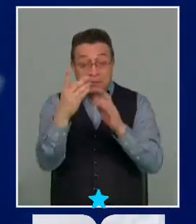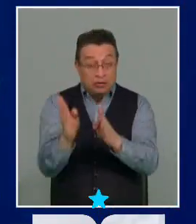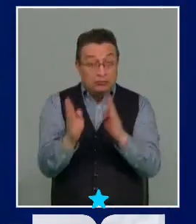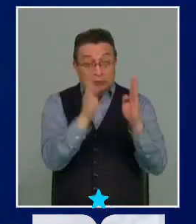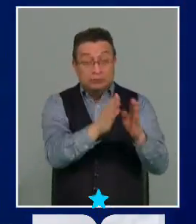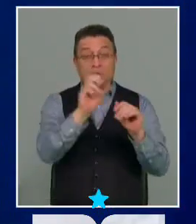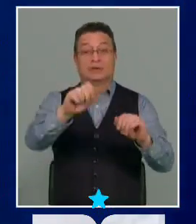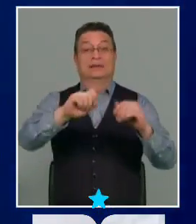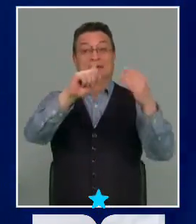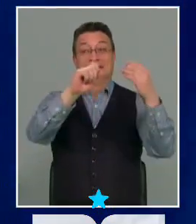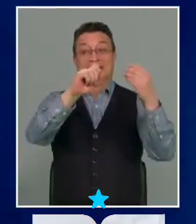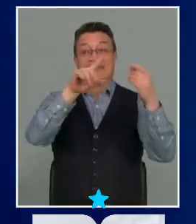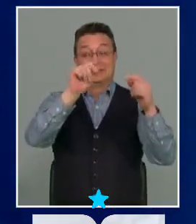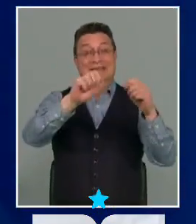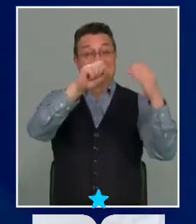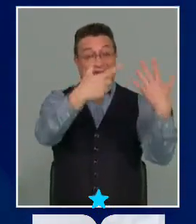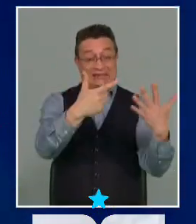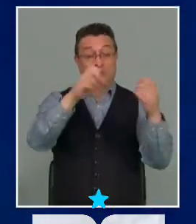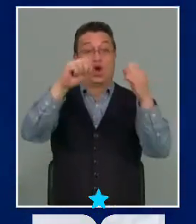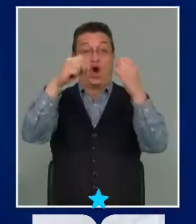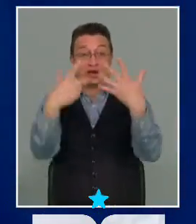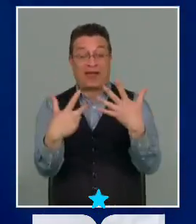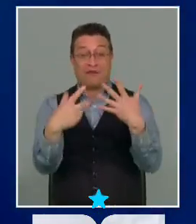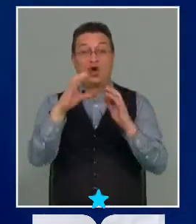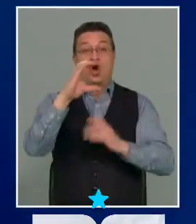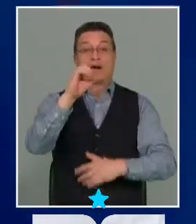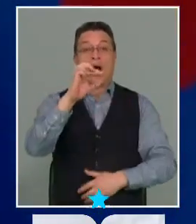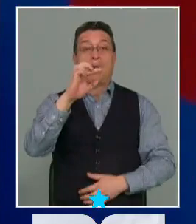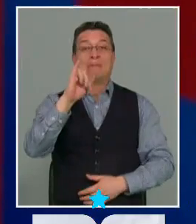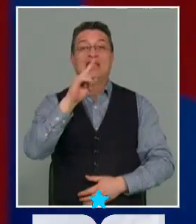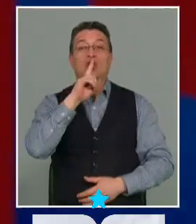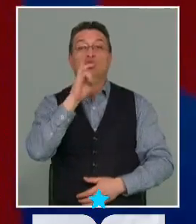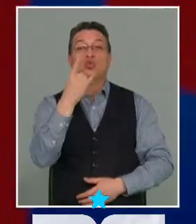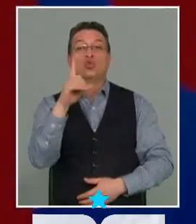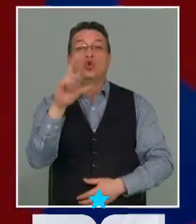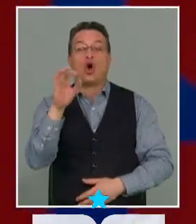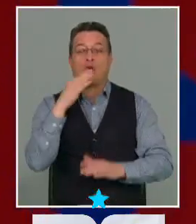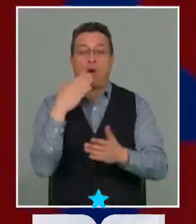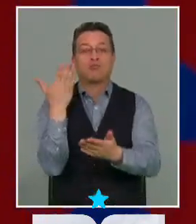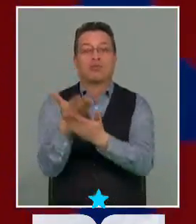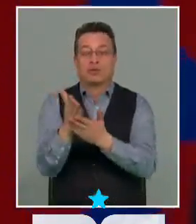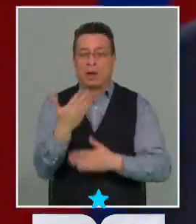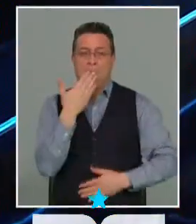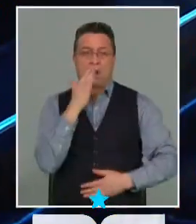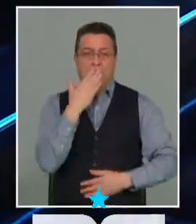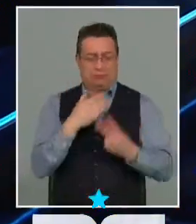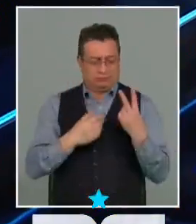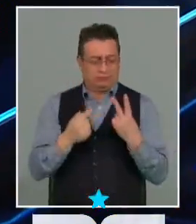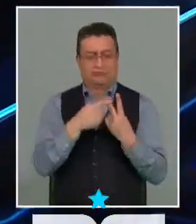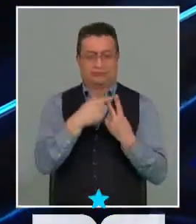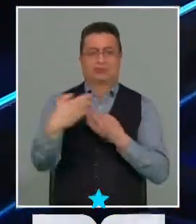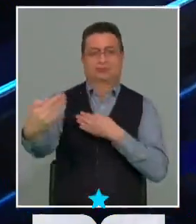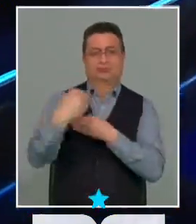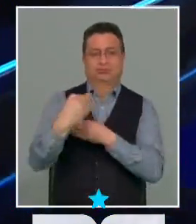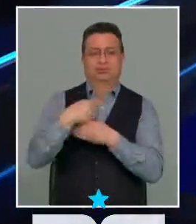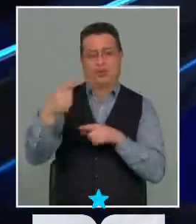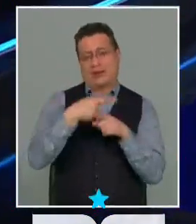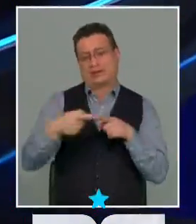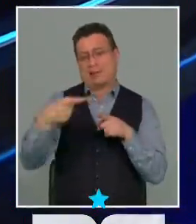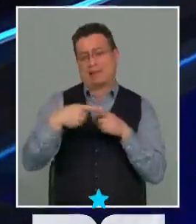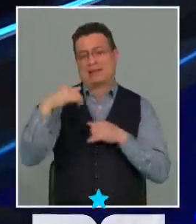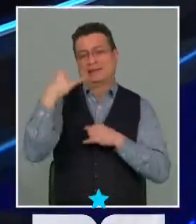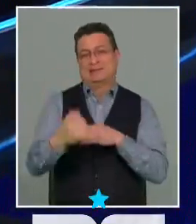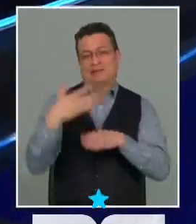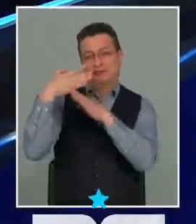el séptimo y octavo capítulo de la propuesta. Vamos de inmediato con nuestros expertos que nos acompañan todas las semanas para ir